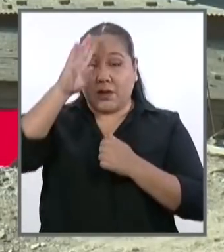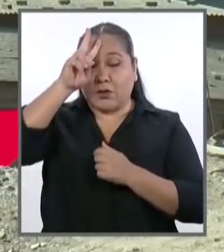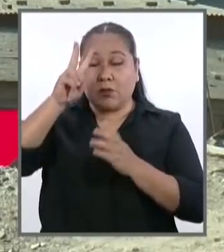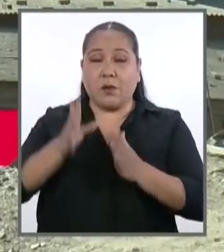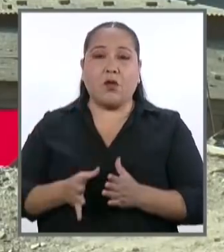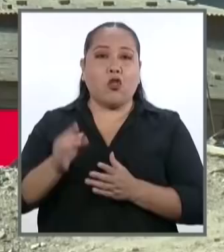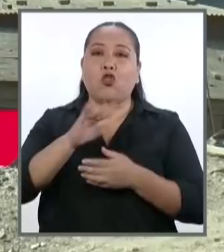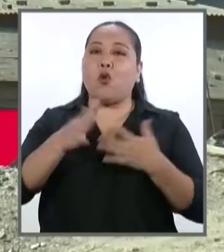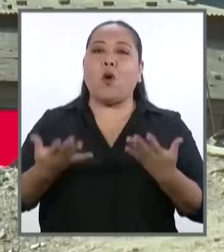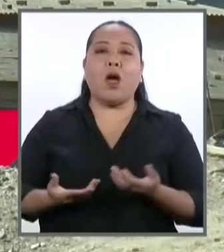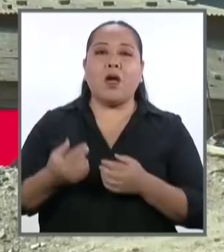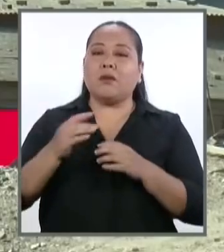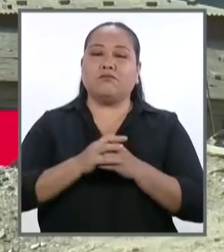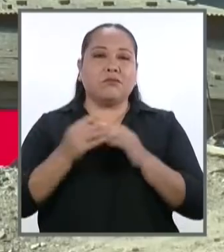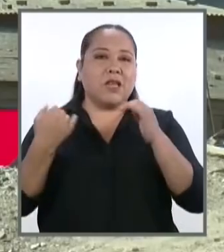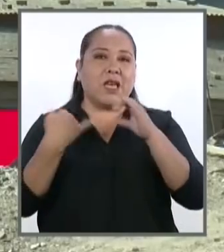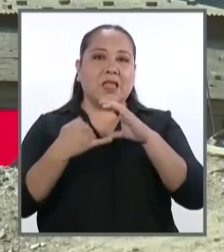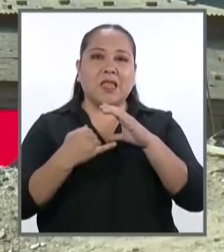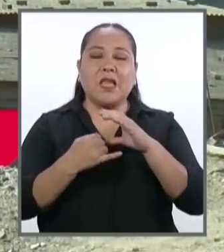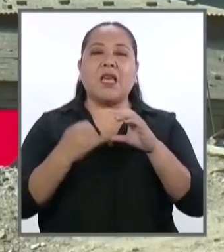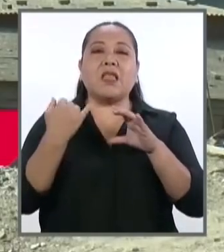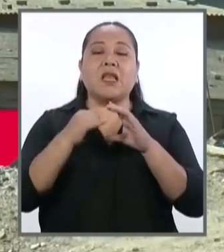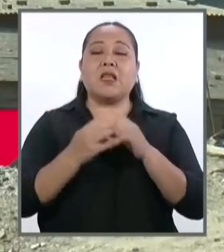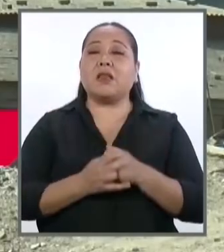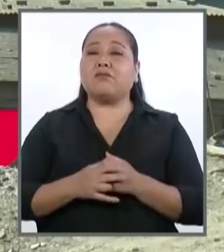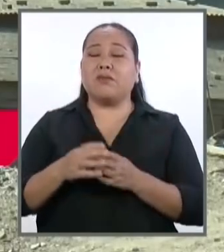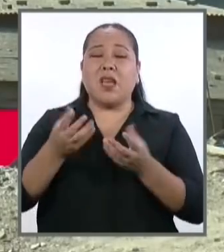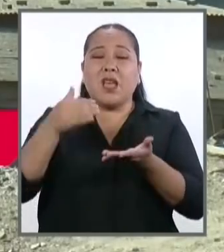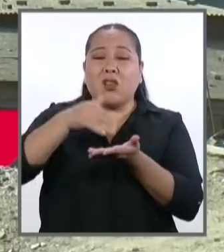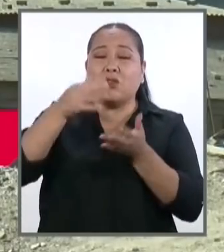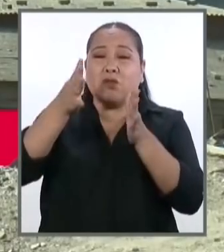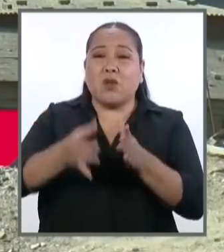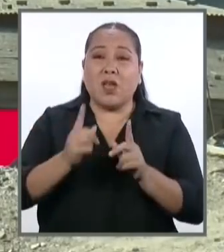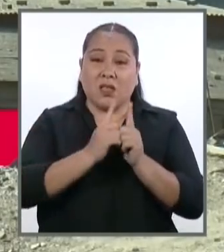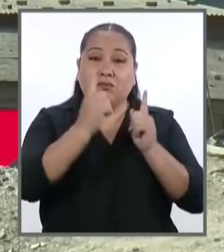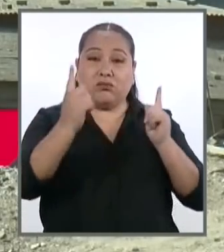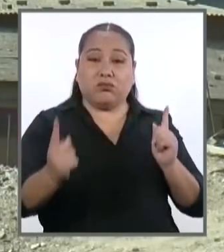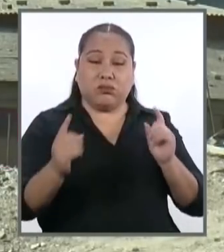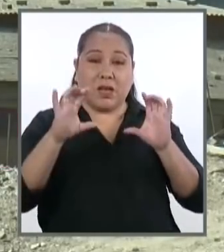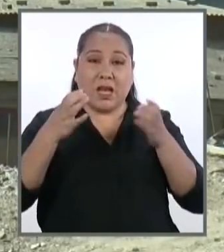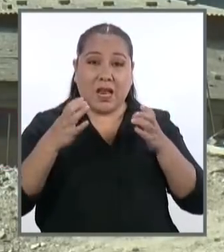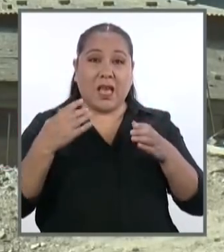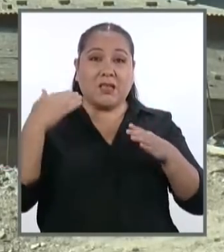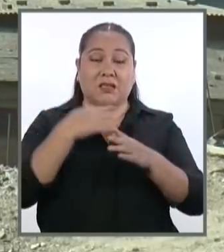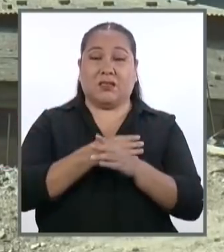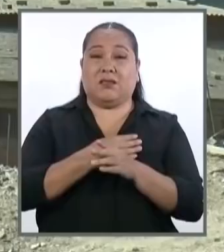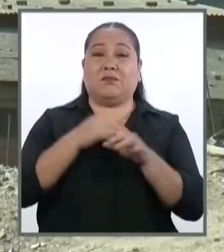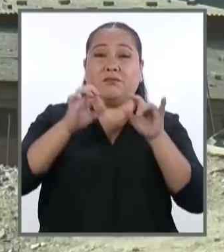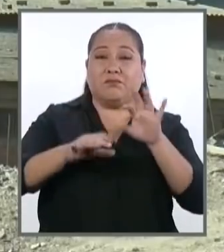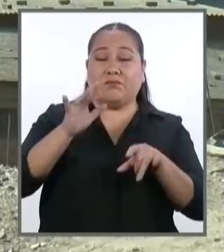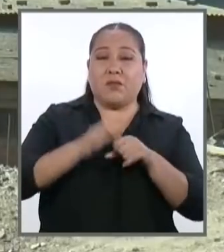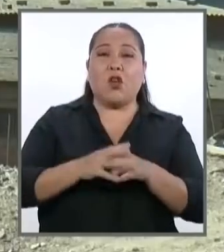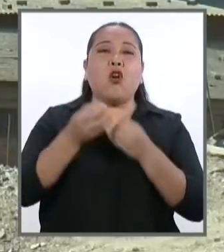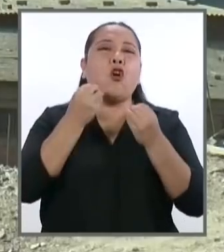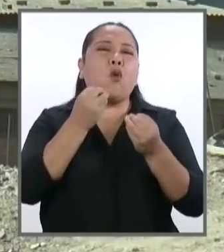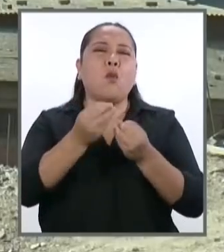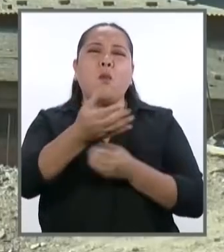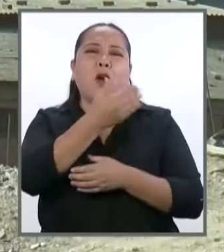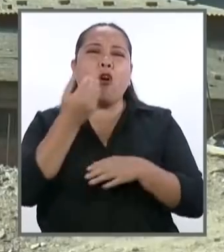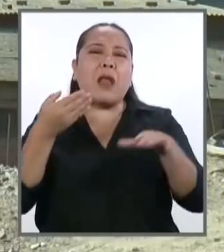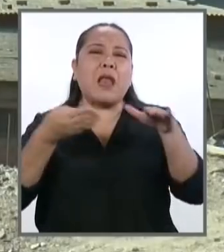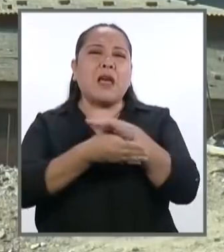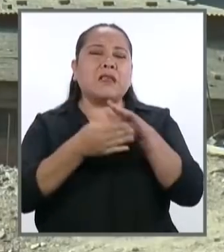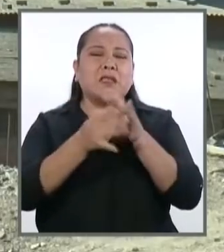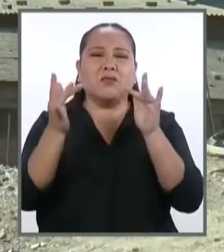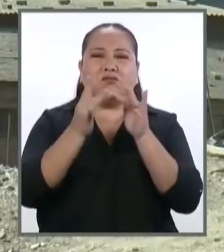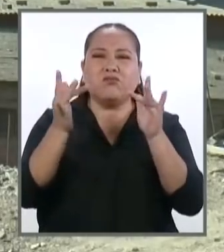generada por la pandemia ha obligado a los estudiantes a recibir clases a distancia en modalidad virtual. ¿Cómo se podría mejorar la conectividad